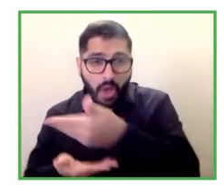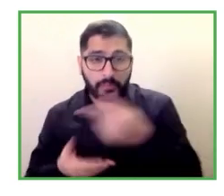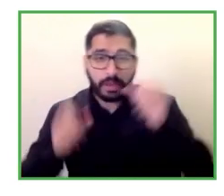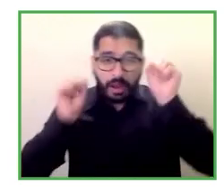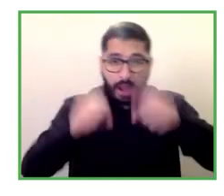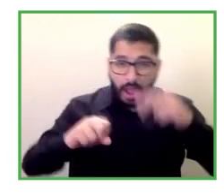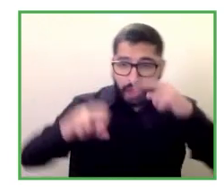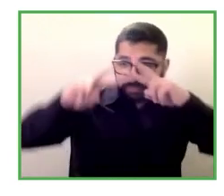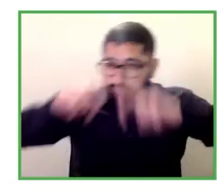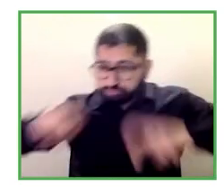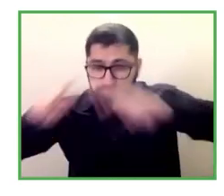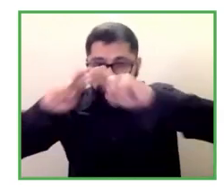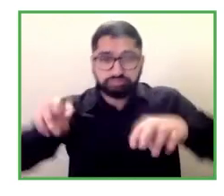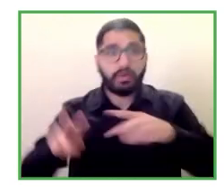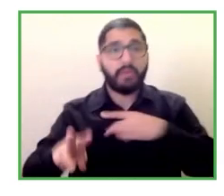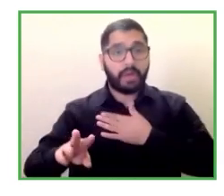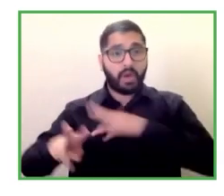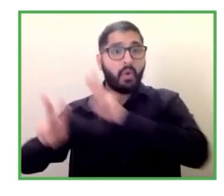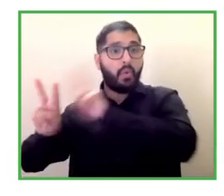gracias